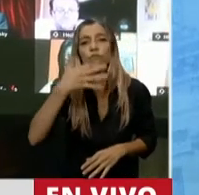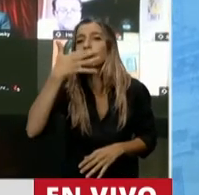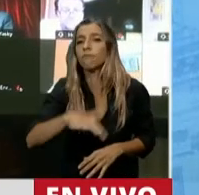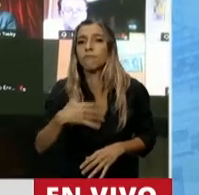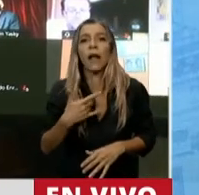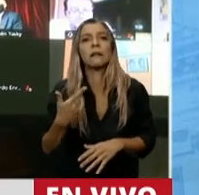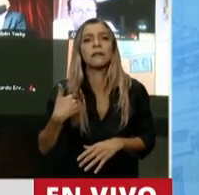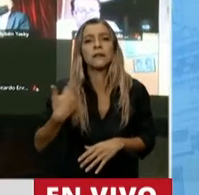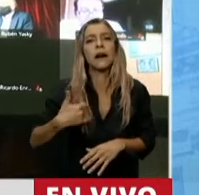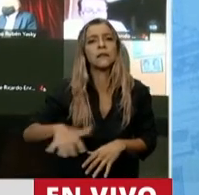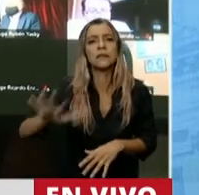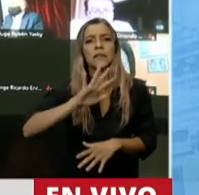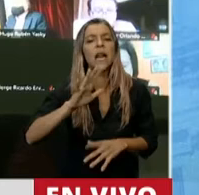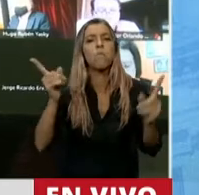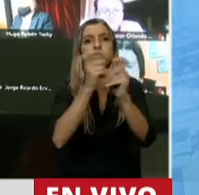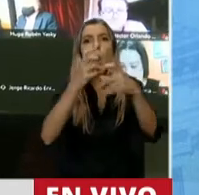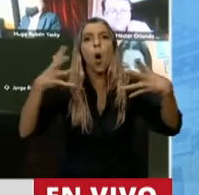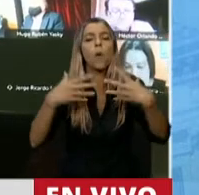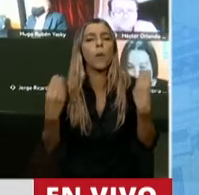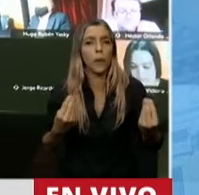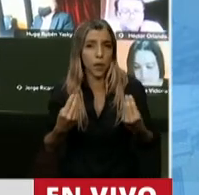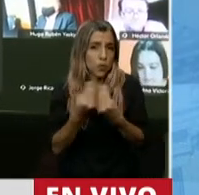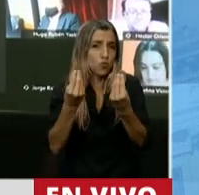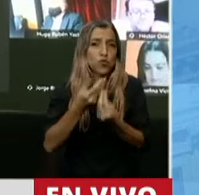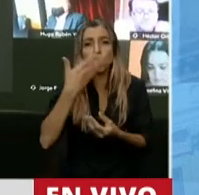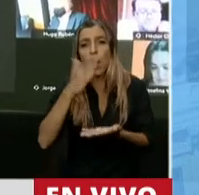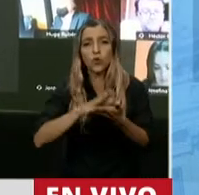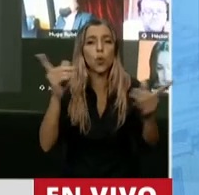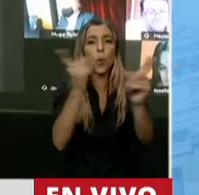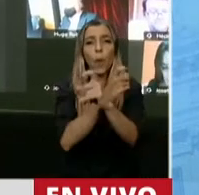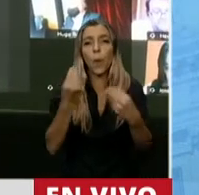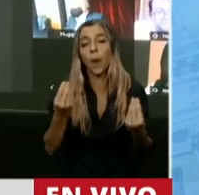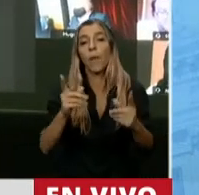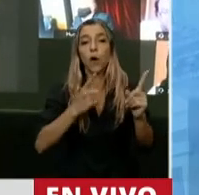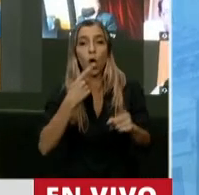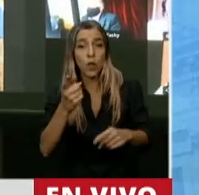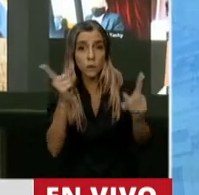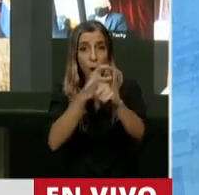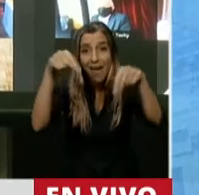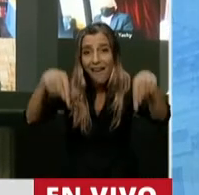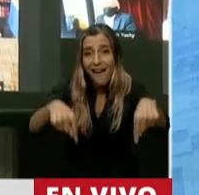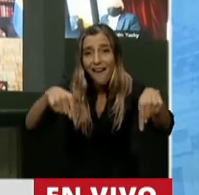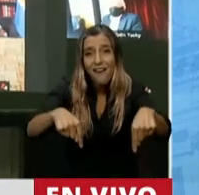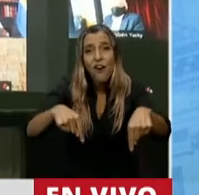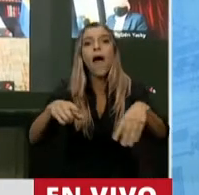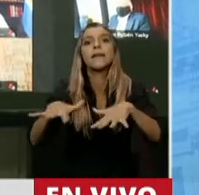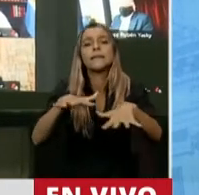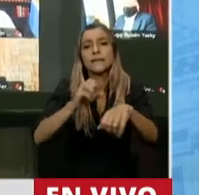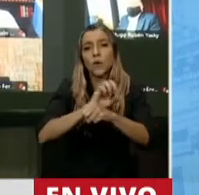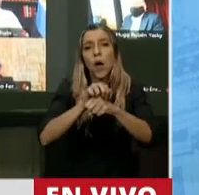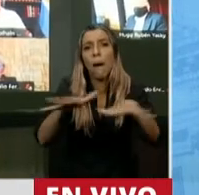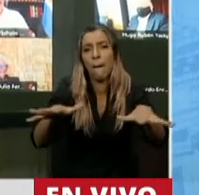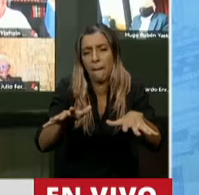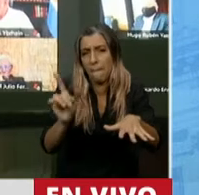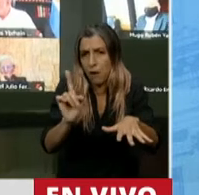problema de la Argentina, que no es un problema, como muchos ya han dicho hasta ahora, actual, no es sólo un problema de la pandemia, sólo lo agrava la